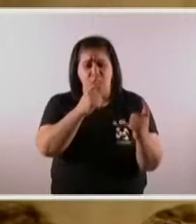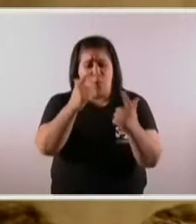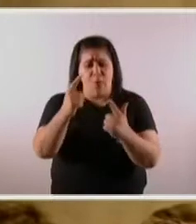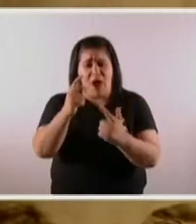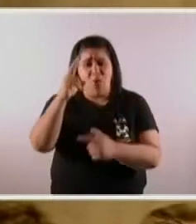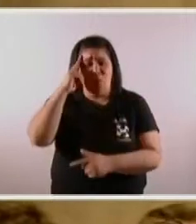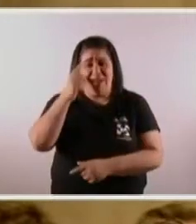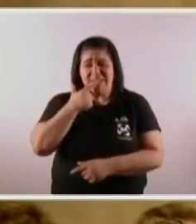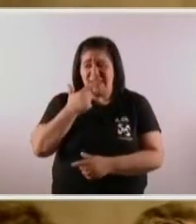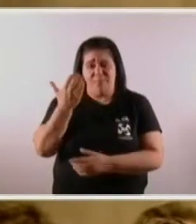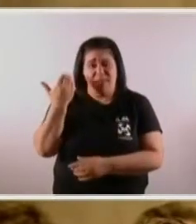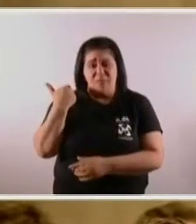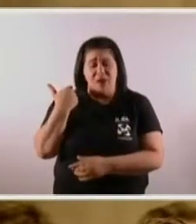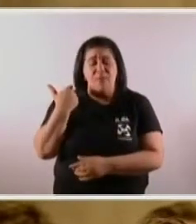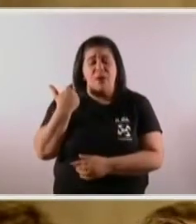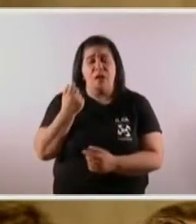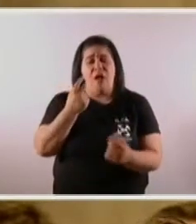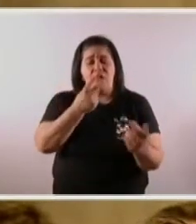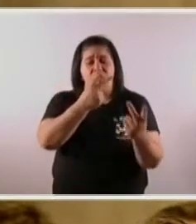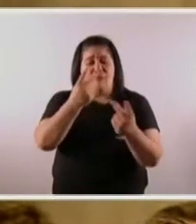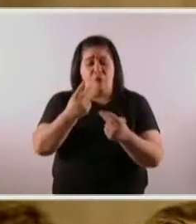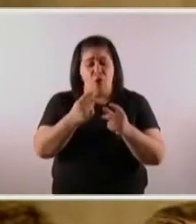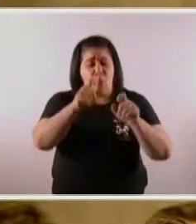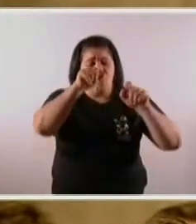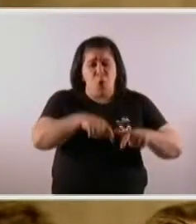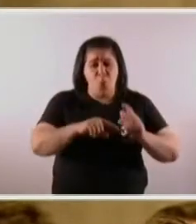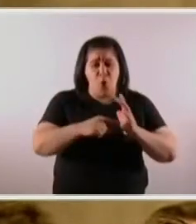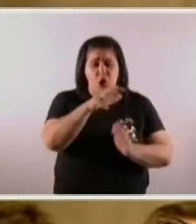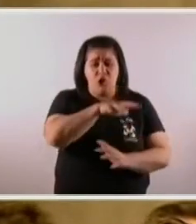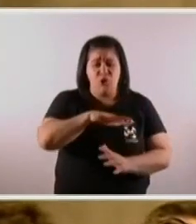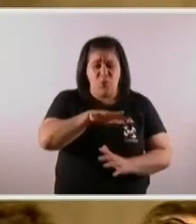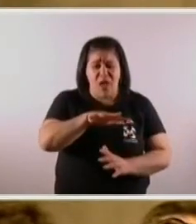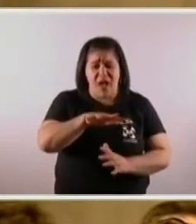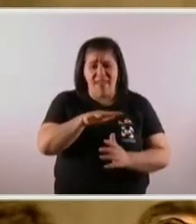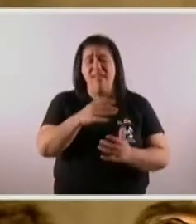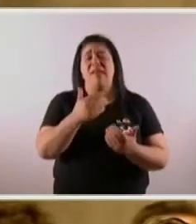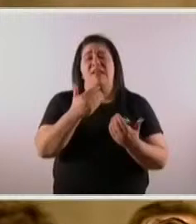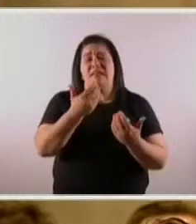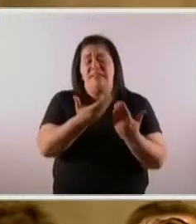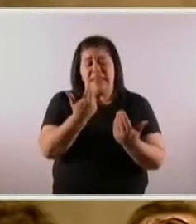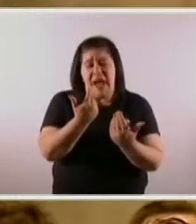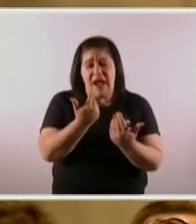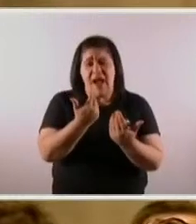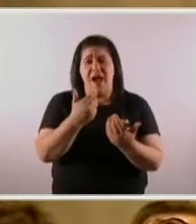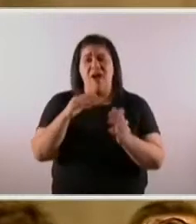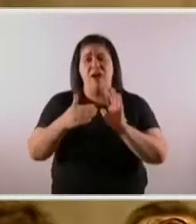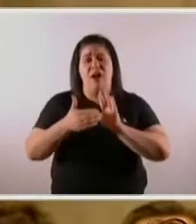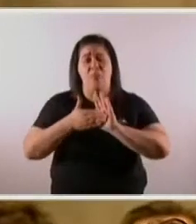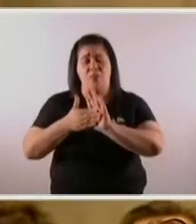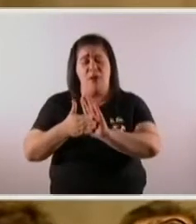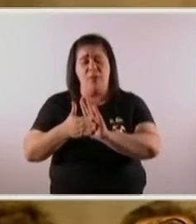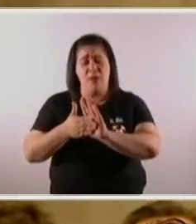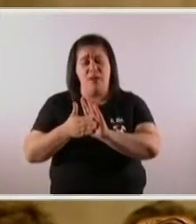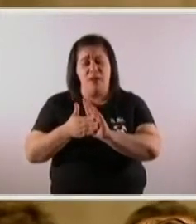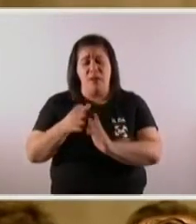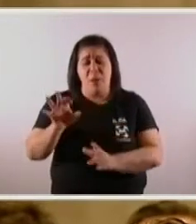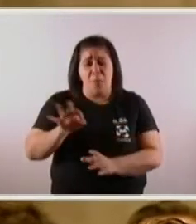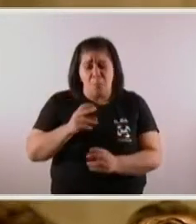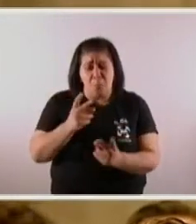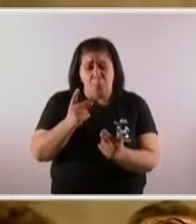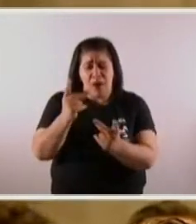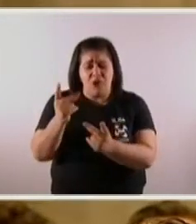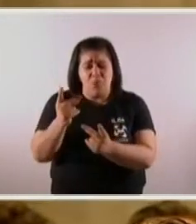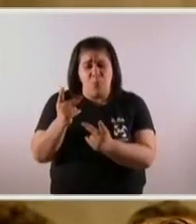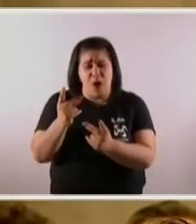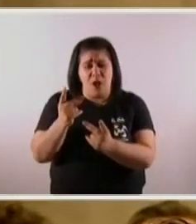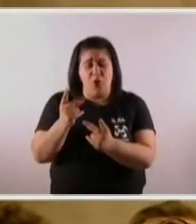septiembre, de quitarle fondos a la ciudad a través de un decreto, afectó gravemente el presupuesto que ya teníamos